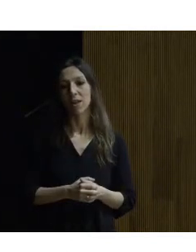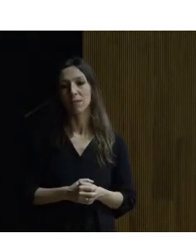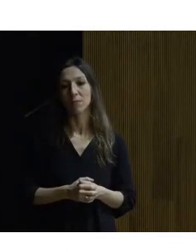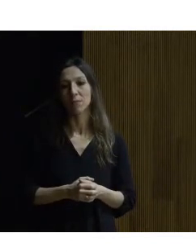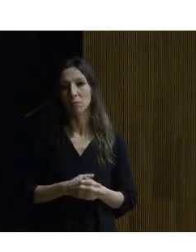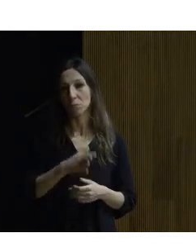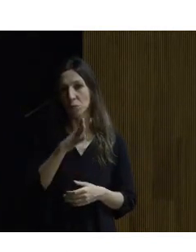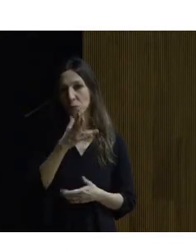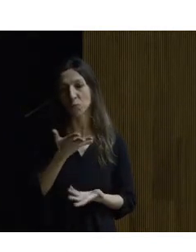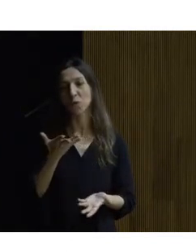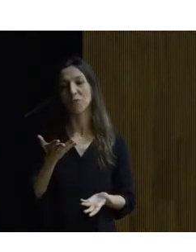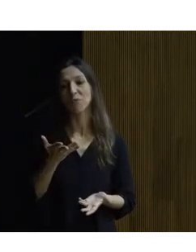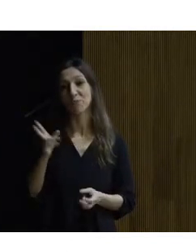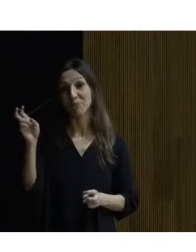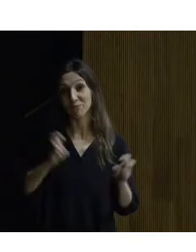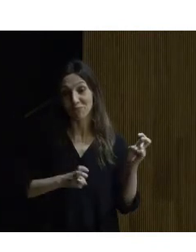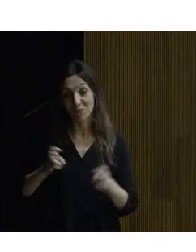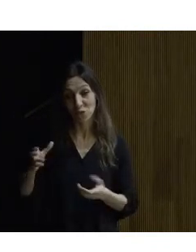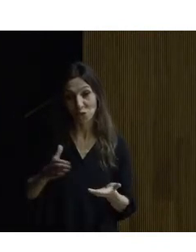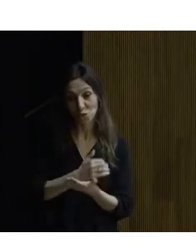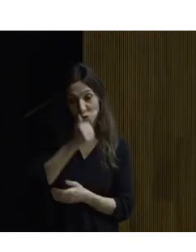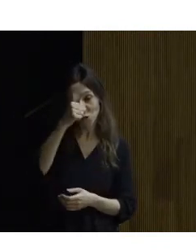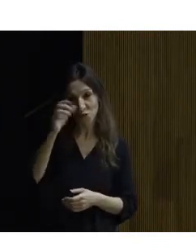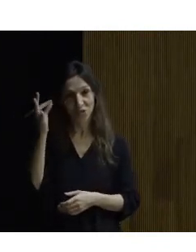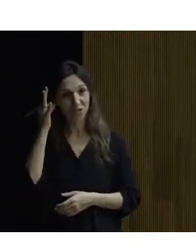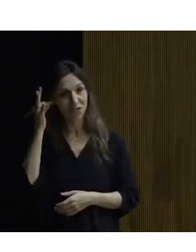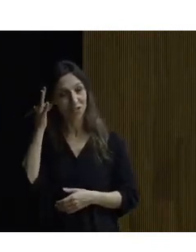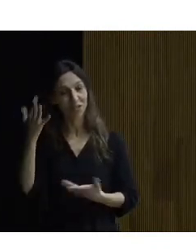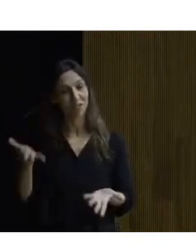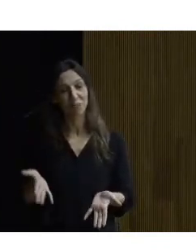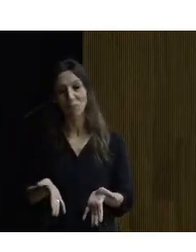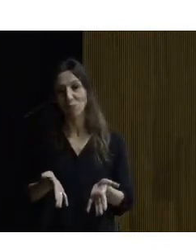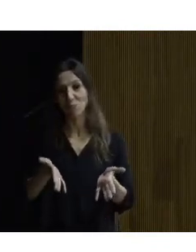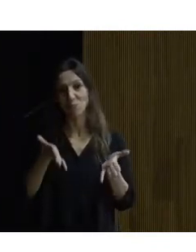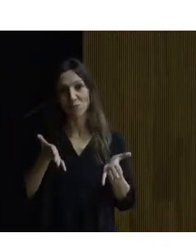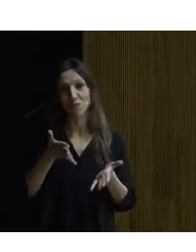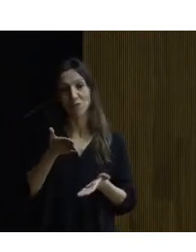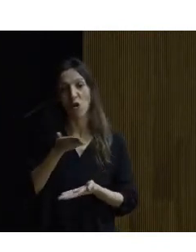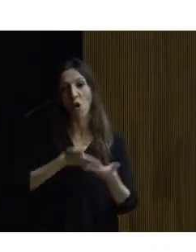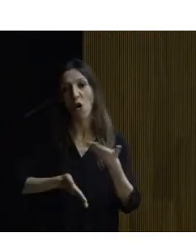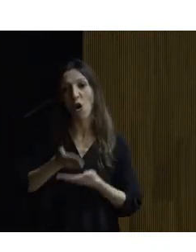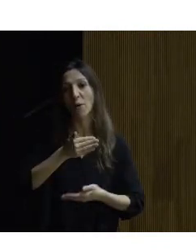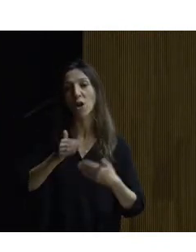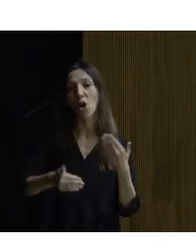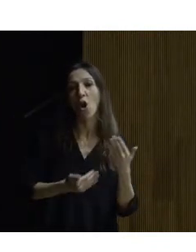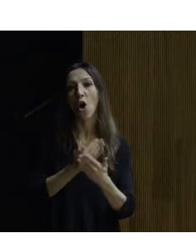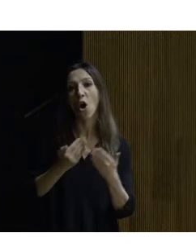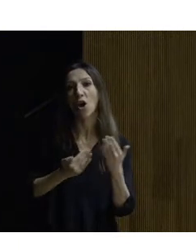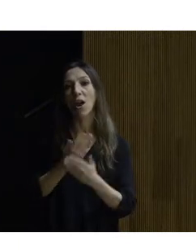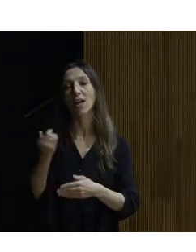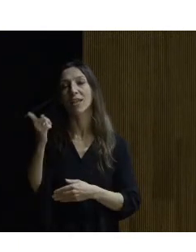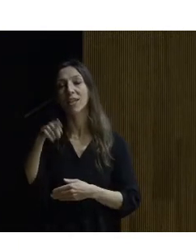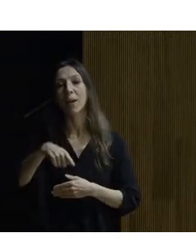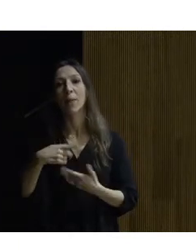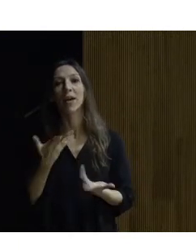vuestra asistencia a todas y a todos y estoy encantado de poder colaborar tanto en la jornada como en la como en la confección de